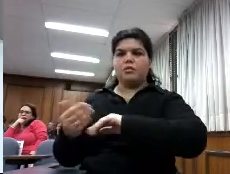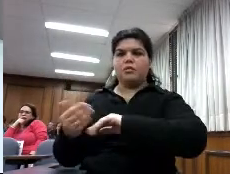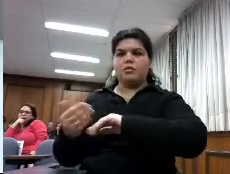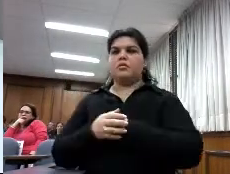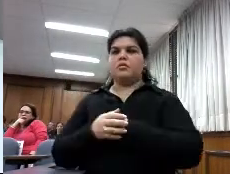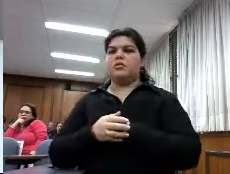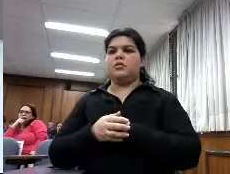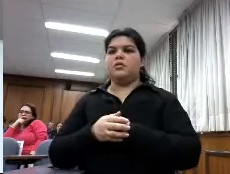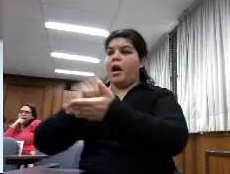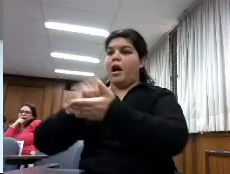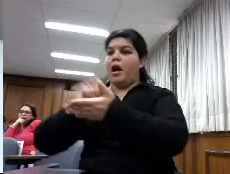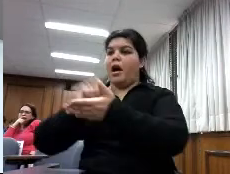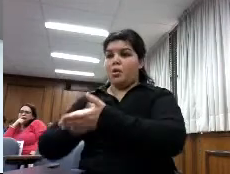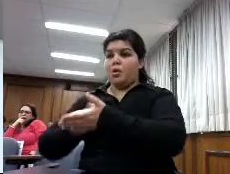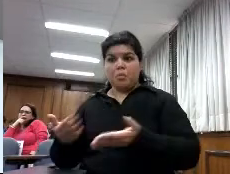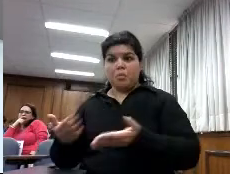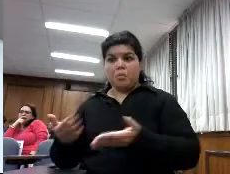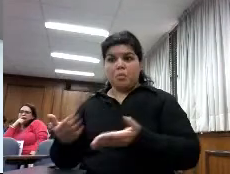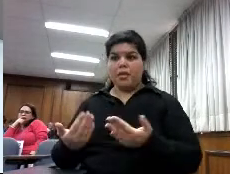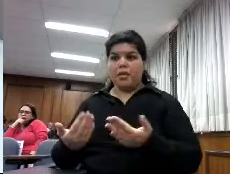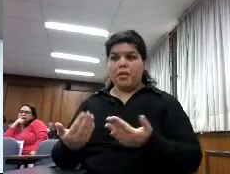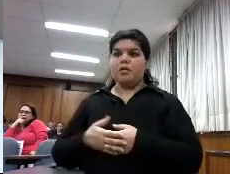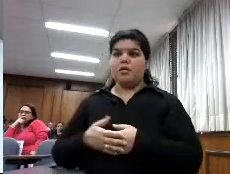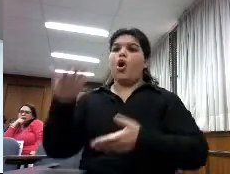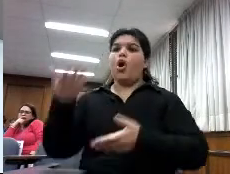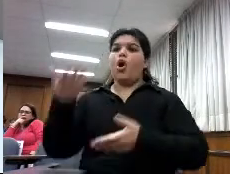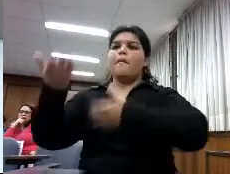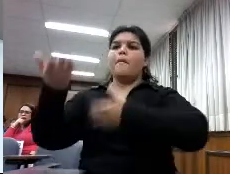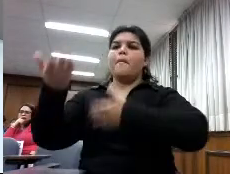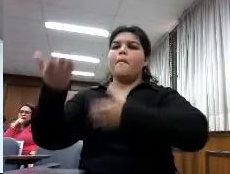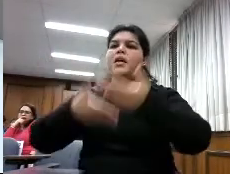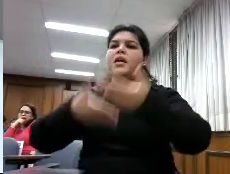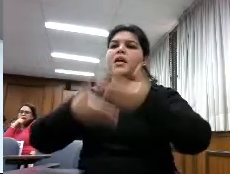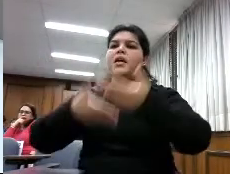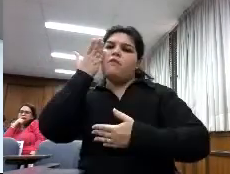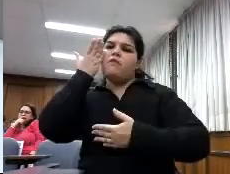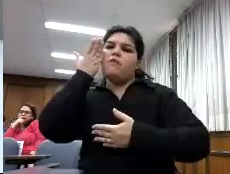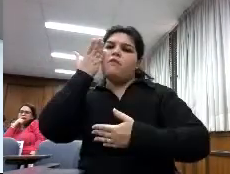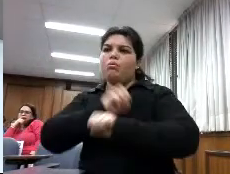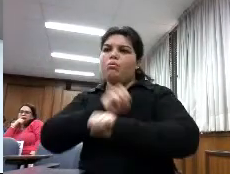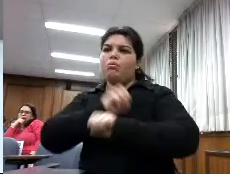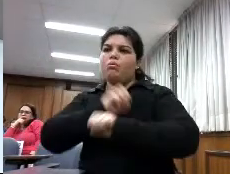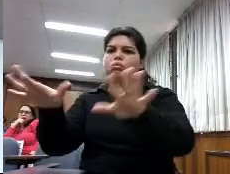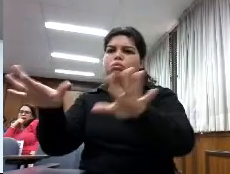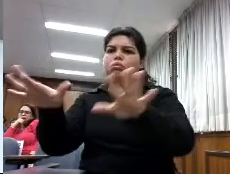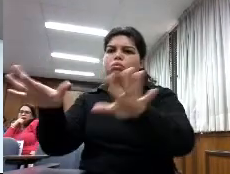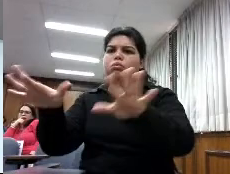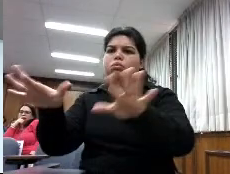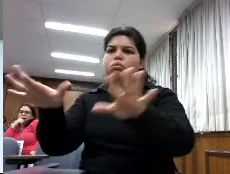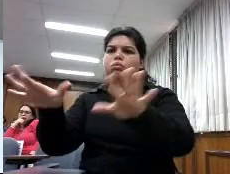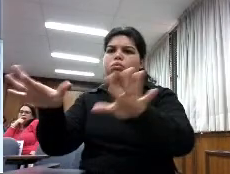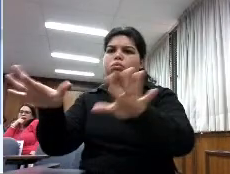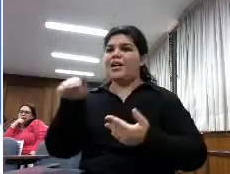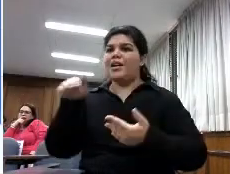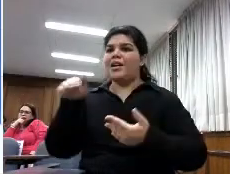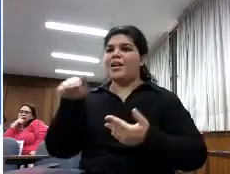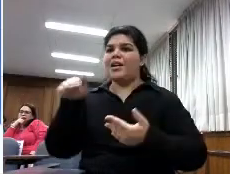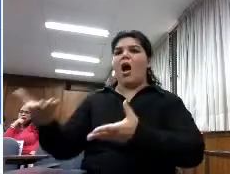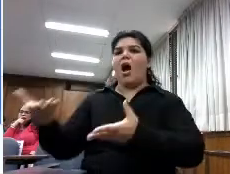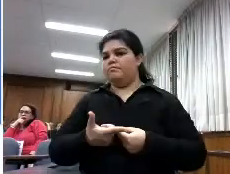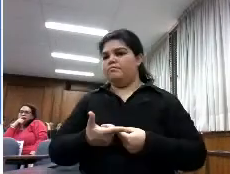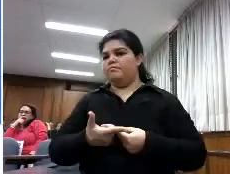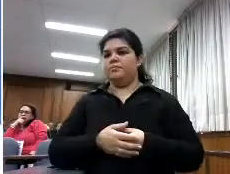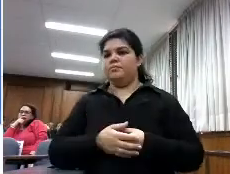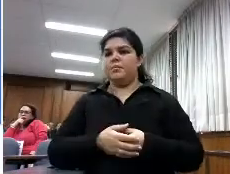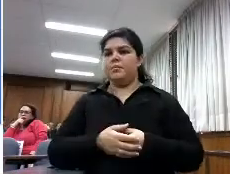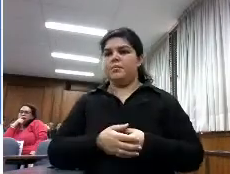anotarlos compartirlos en la red evidentemente facilita eso muy mucho yo no se me ocurriría aunque hay gente que